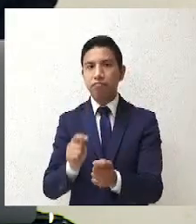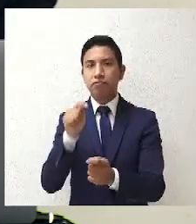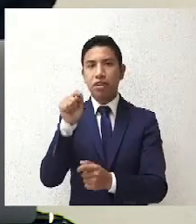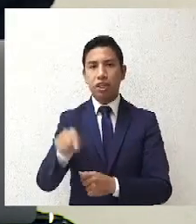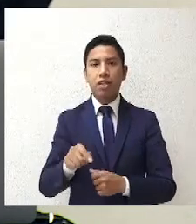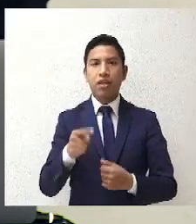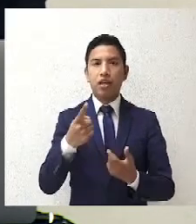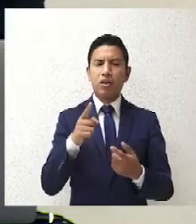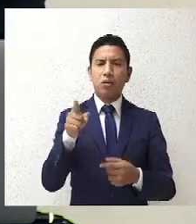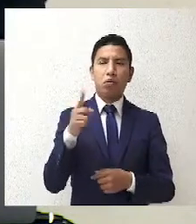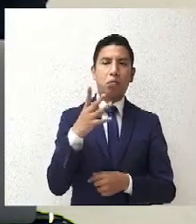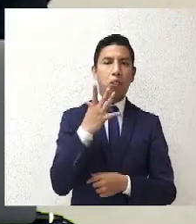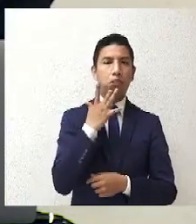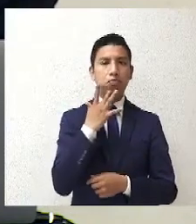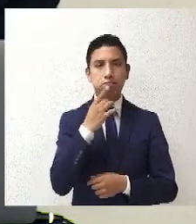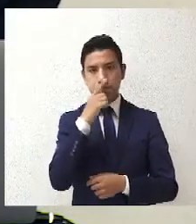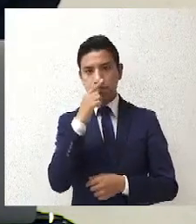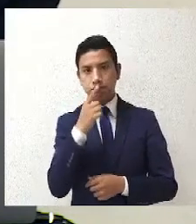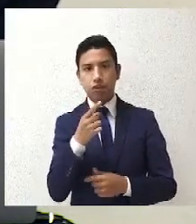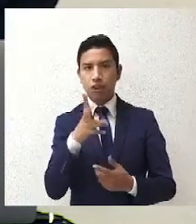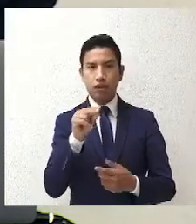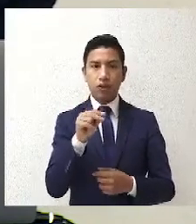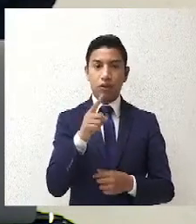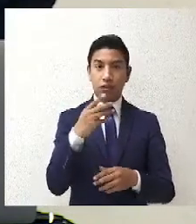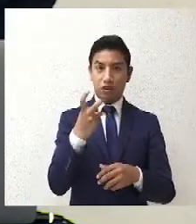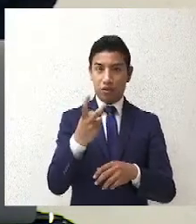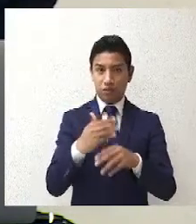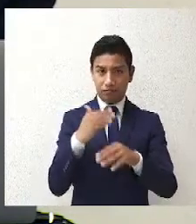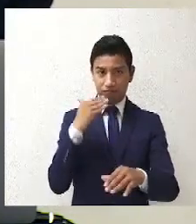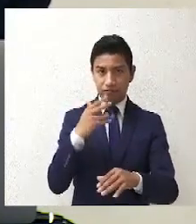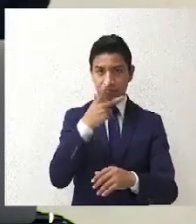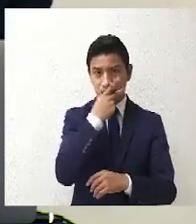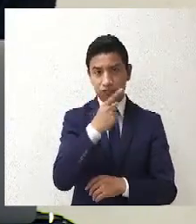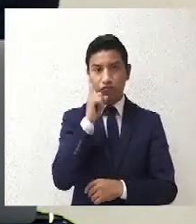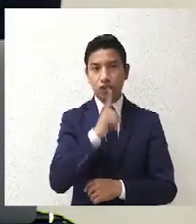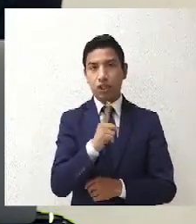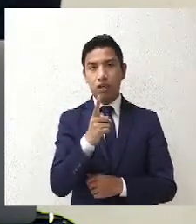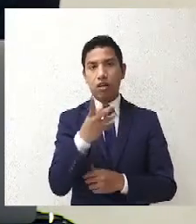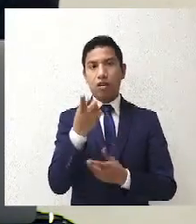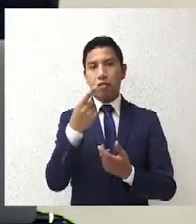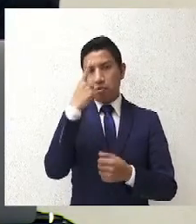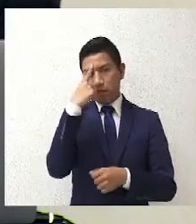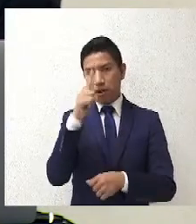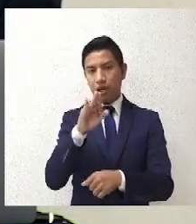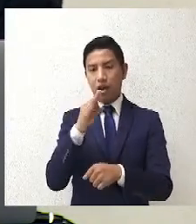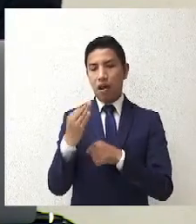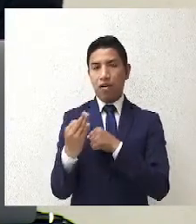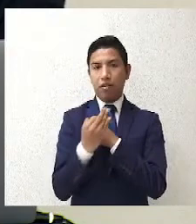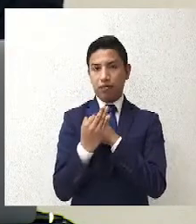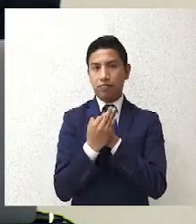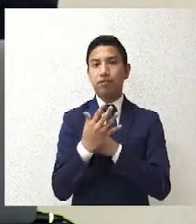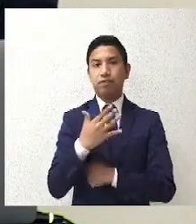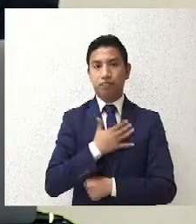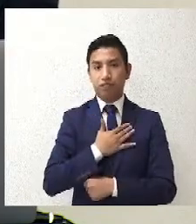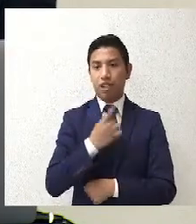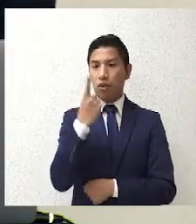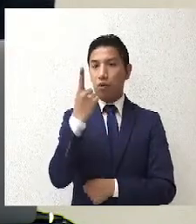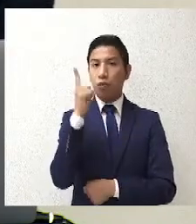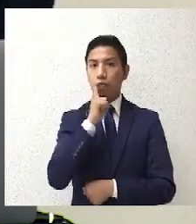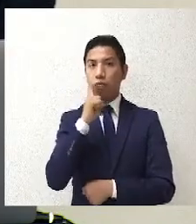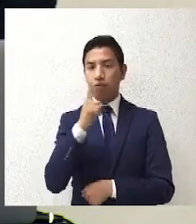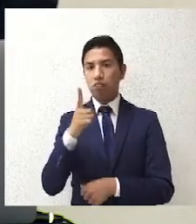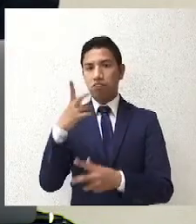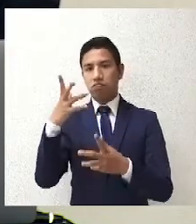aparte de tu pretensión, creo yo la pretensión no era la paridad, la pretensión era, favoreceme a mí, y saca a una mujer de la